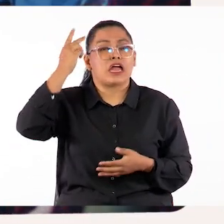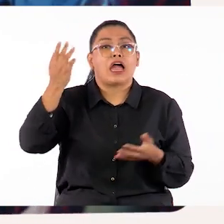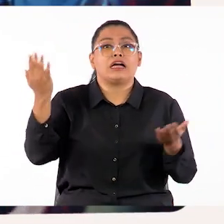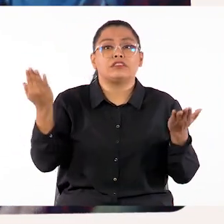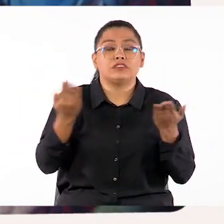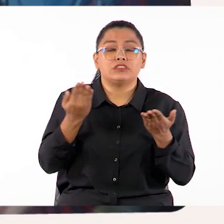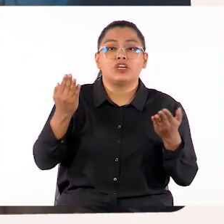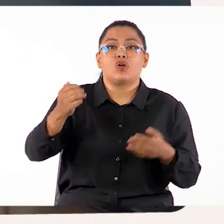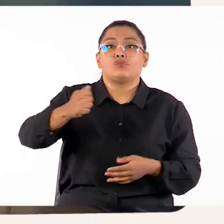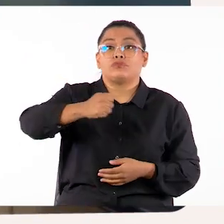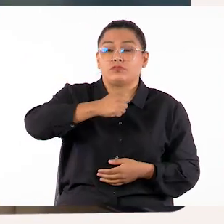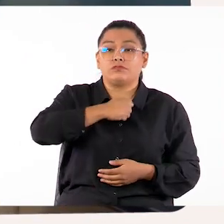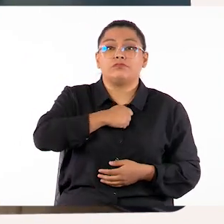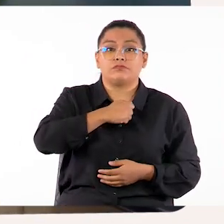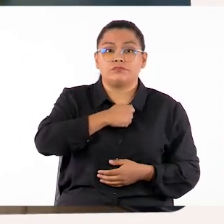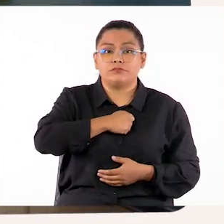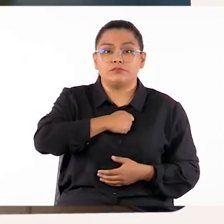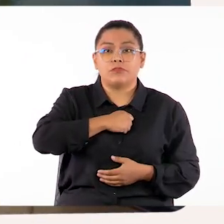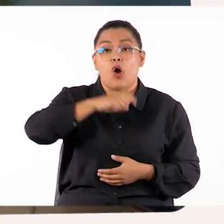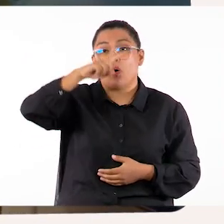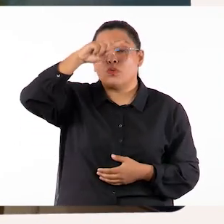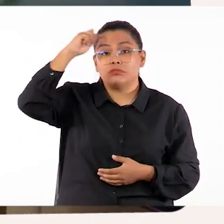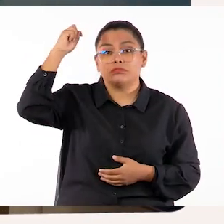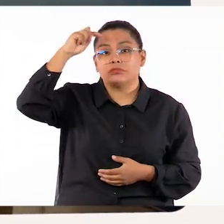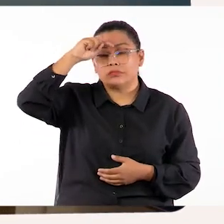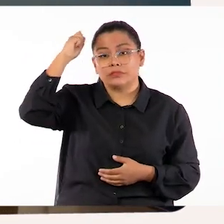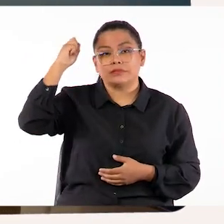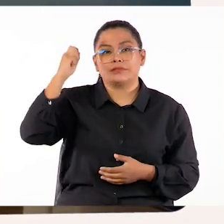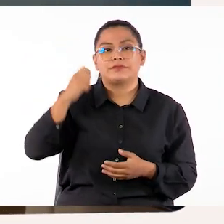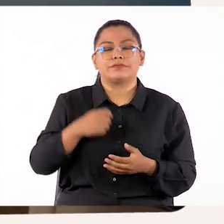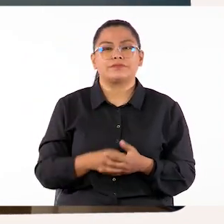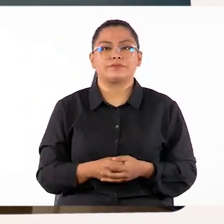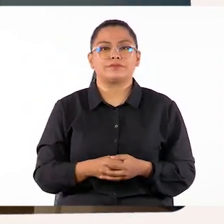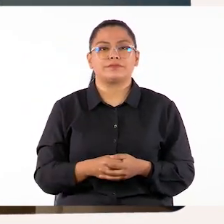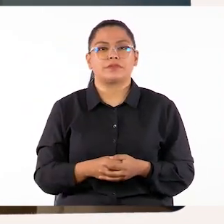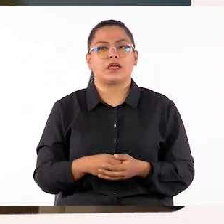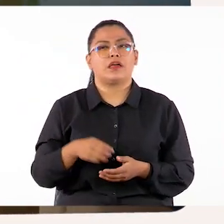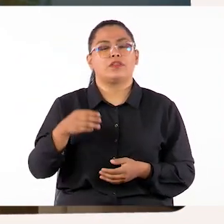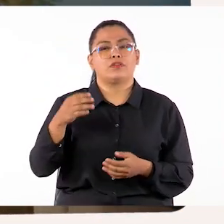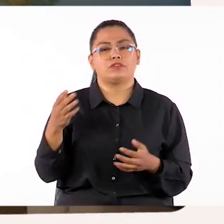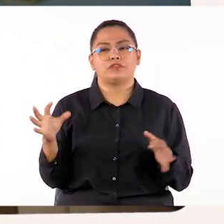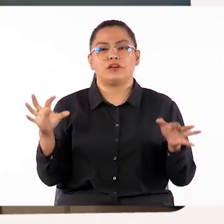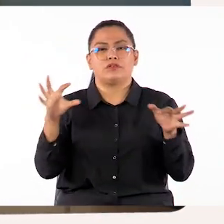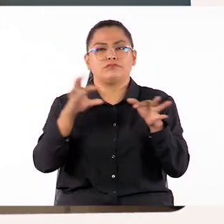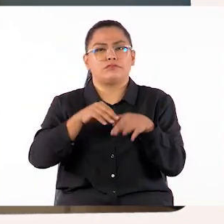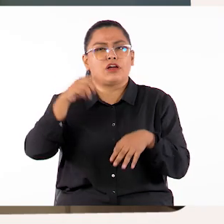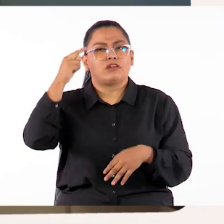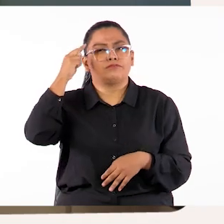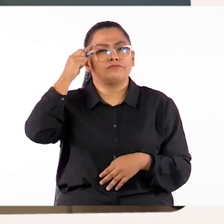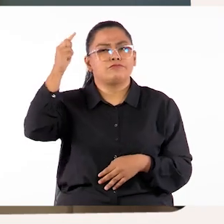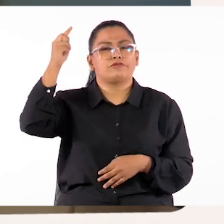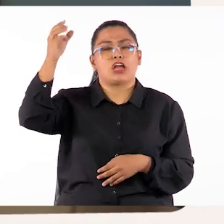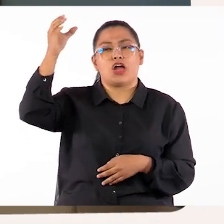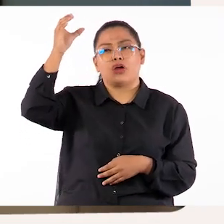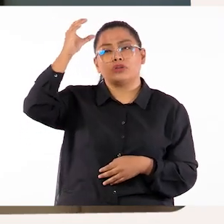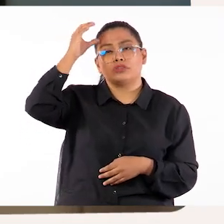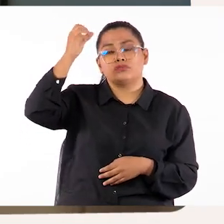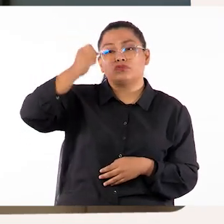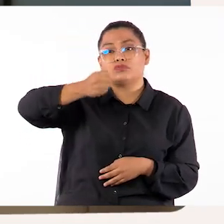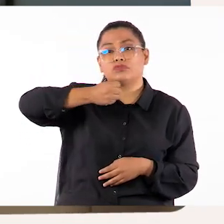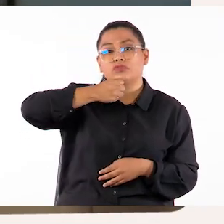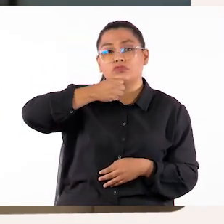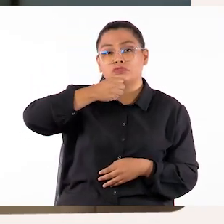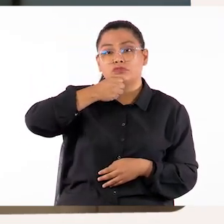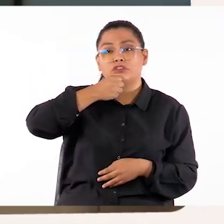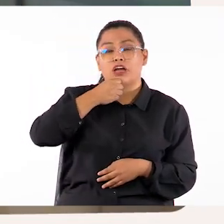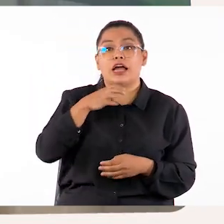Las actividades se constituyen en el puente que media entre la idea, el concepto o la información y